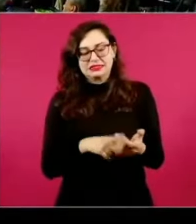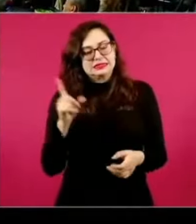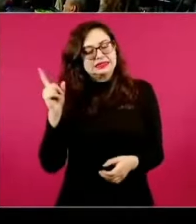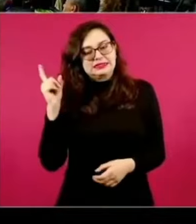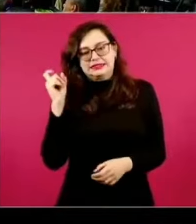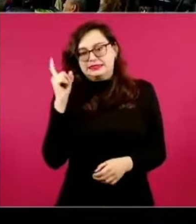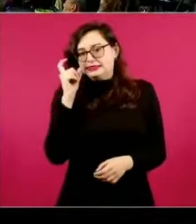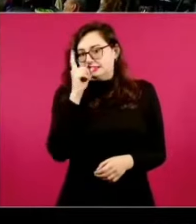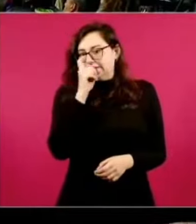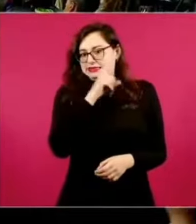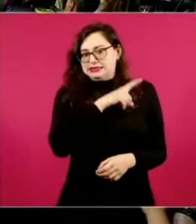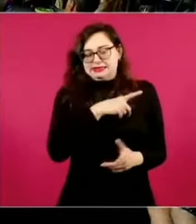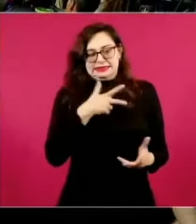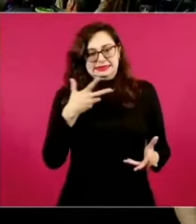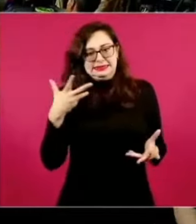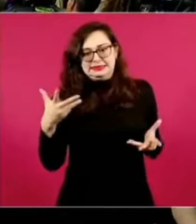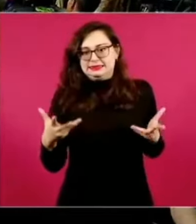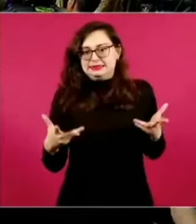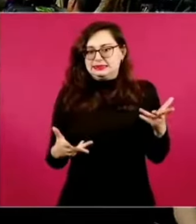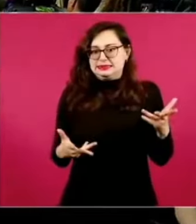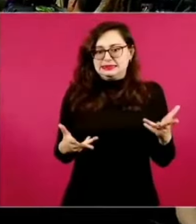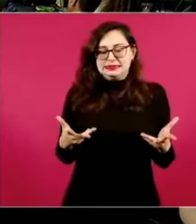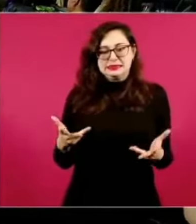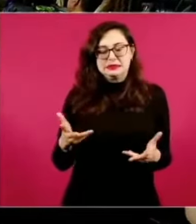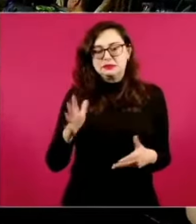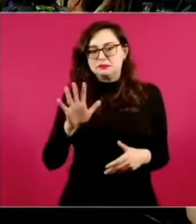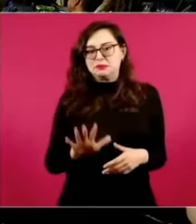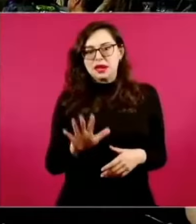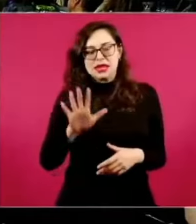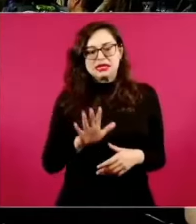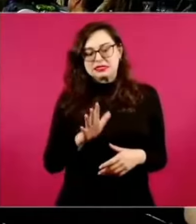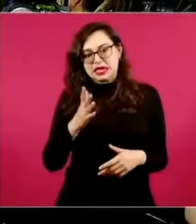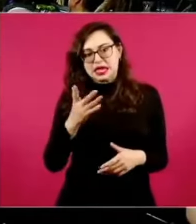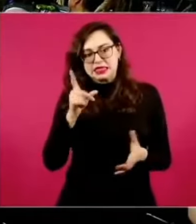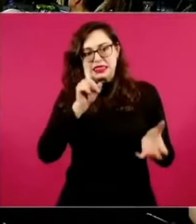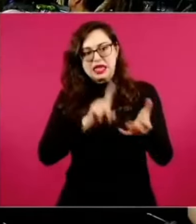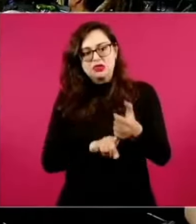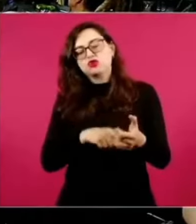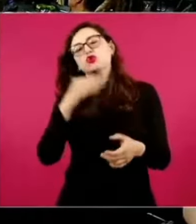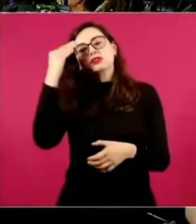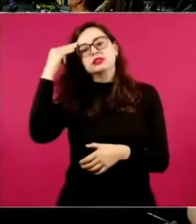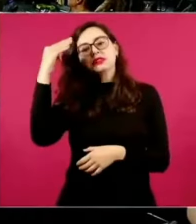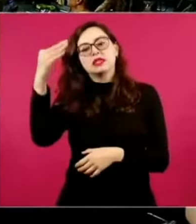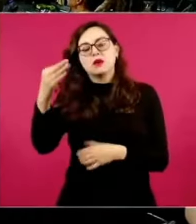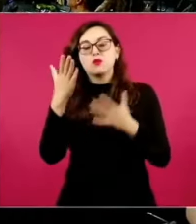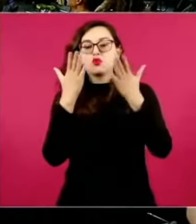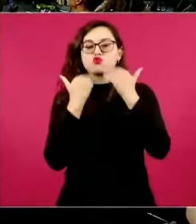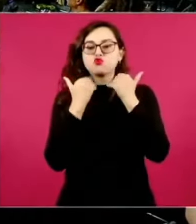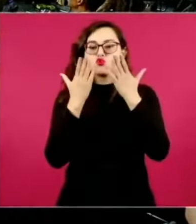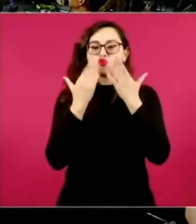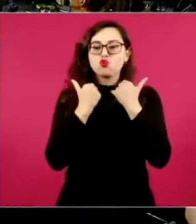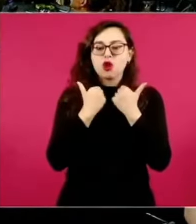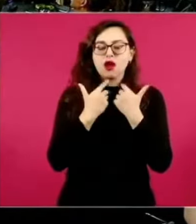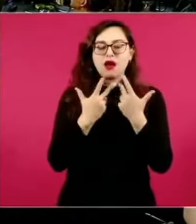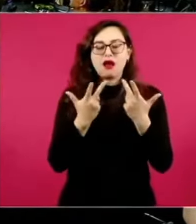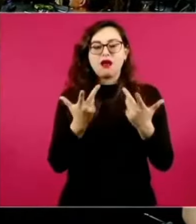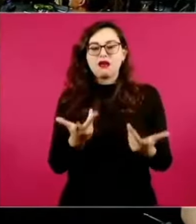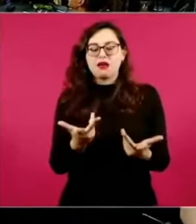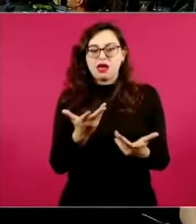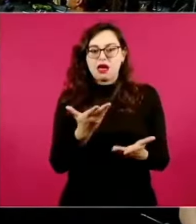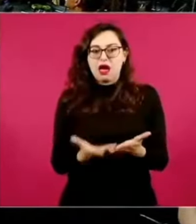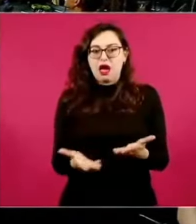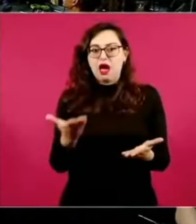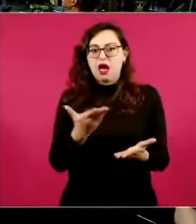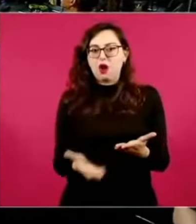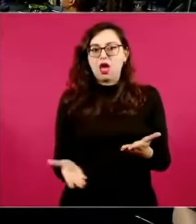un... pareciera que no hay ni pasado ni futuro, ¿no? O sea, pareciera que estamos atravesando ese presente